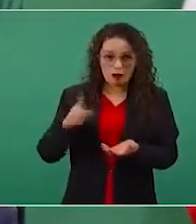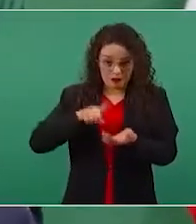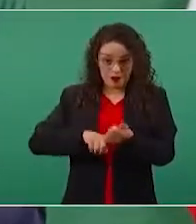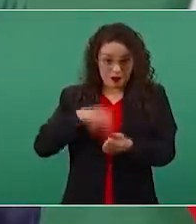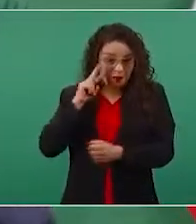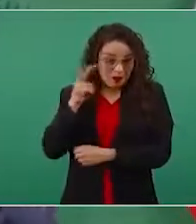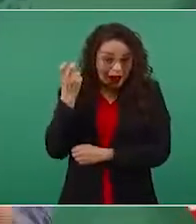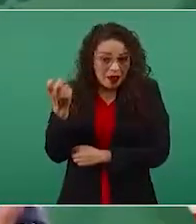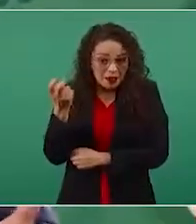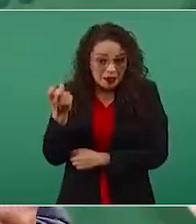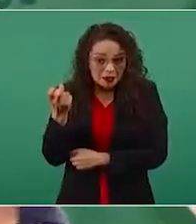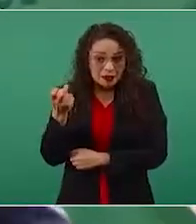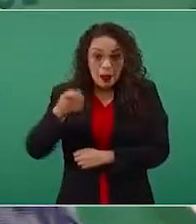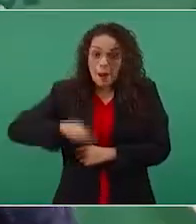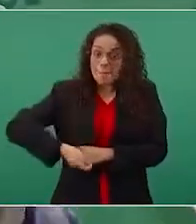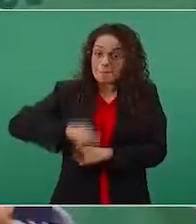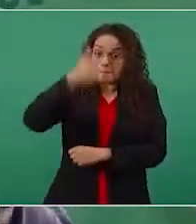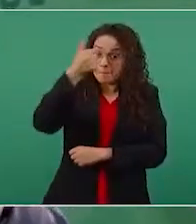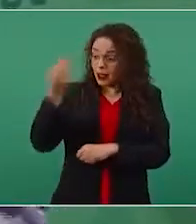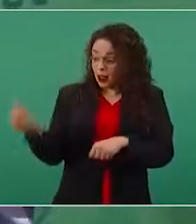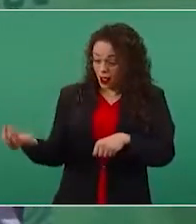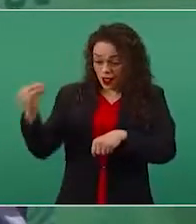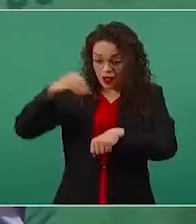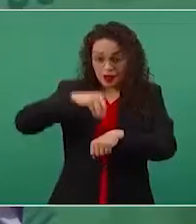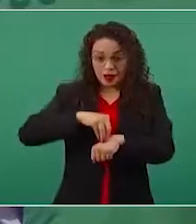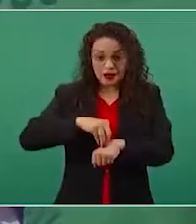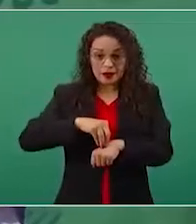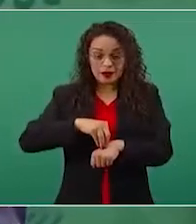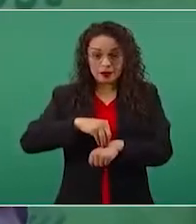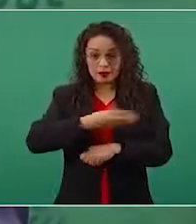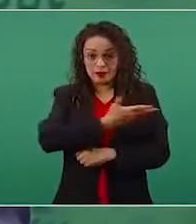quien llega por primera vez a la presidencia